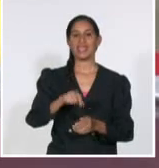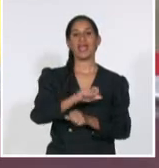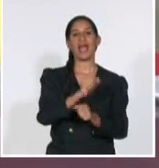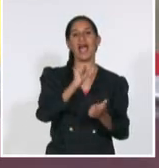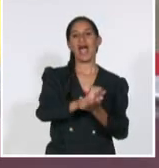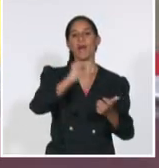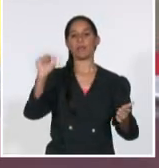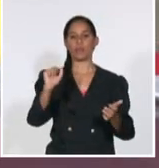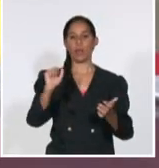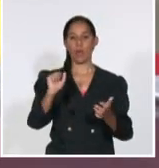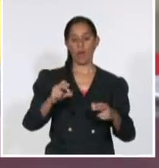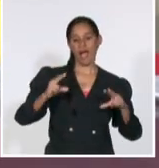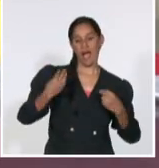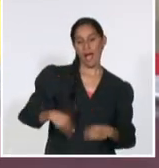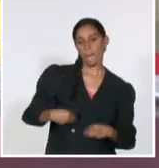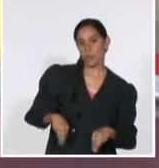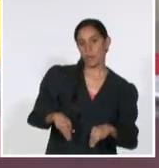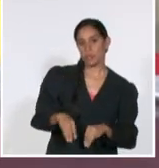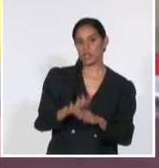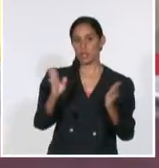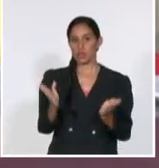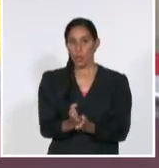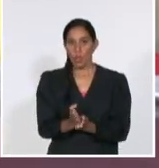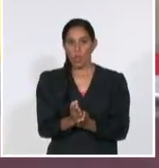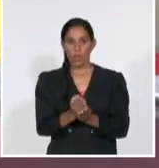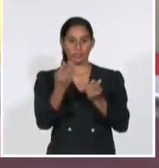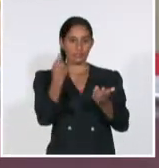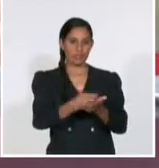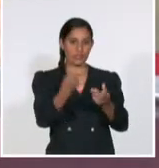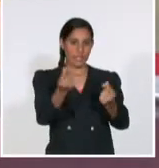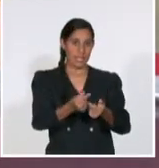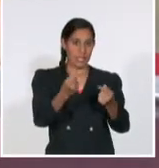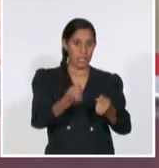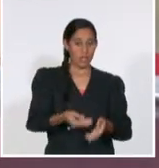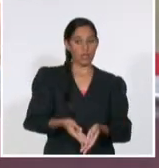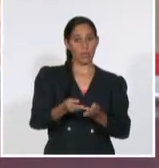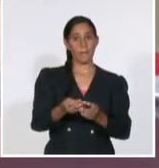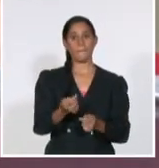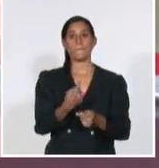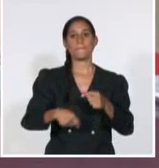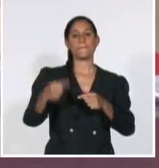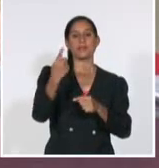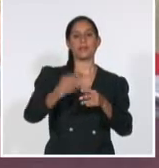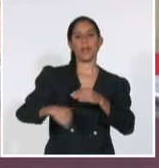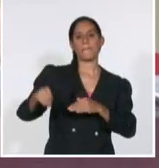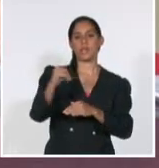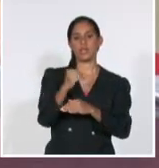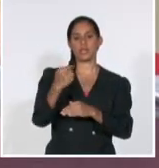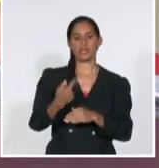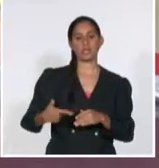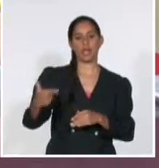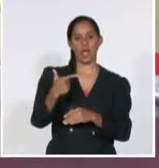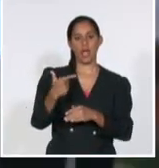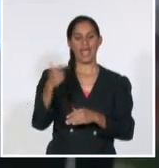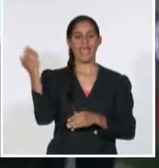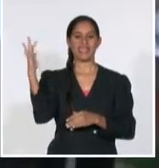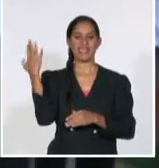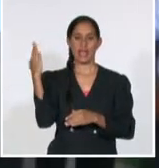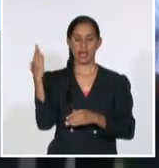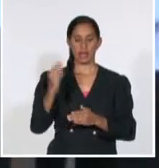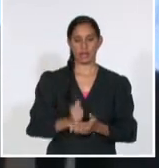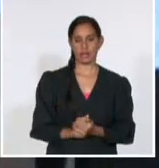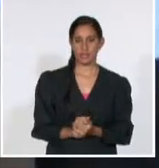oportunidades de inversión presentada por la viceministra primera de Comercio Exterior e Inversión Extranjera, Ana Teresita González.